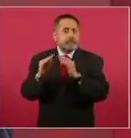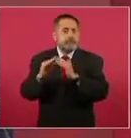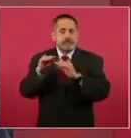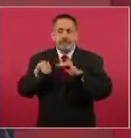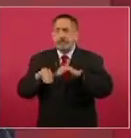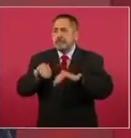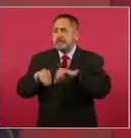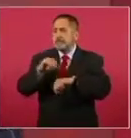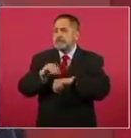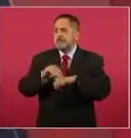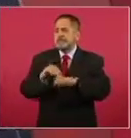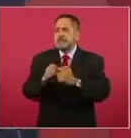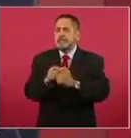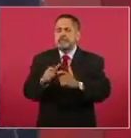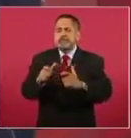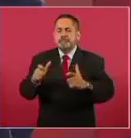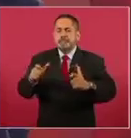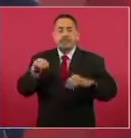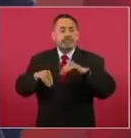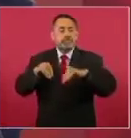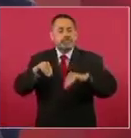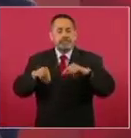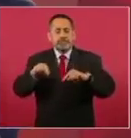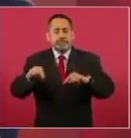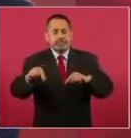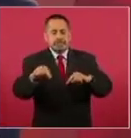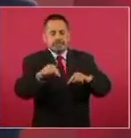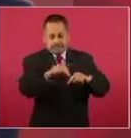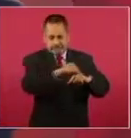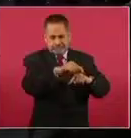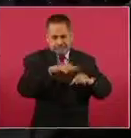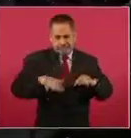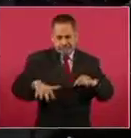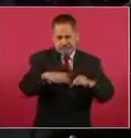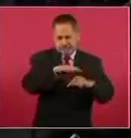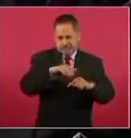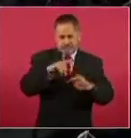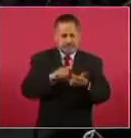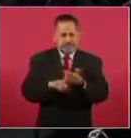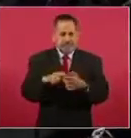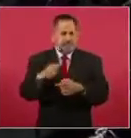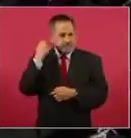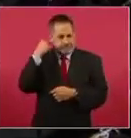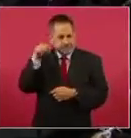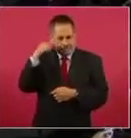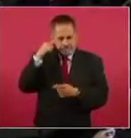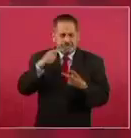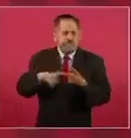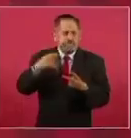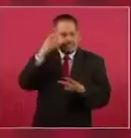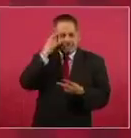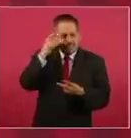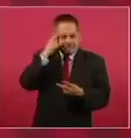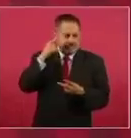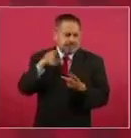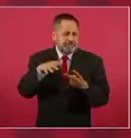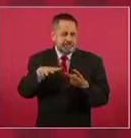esa zona de Tabasco, Campeche,